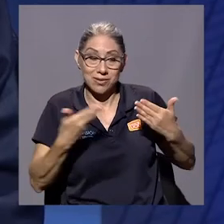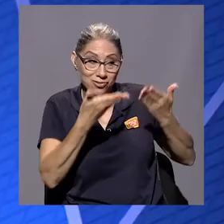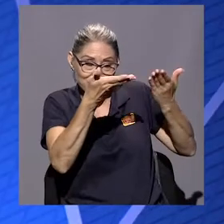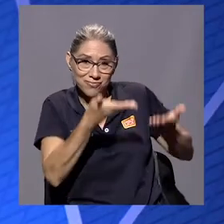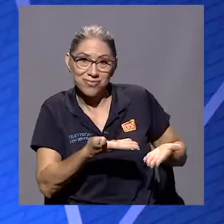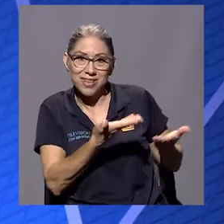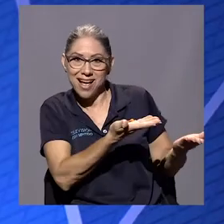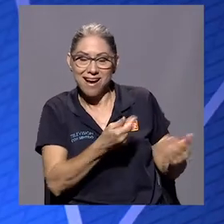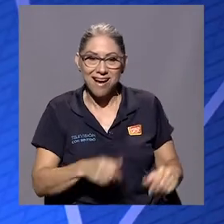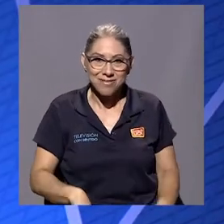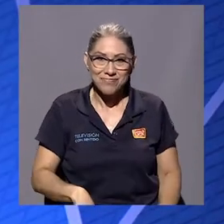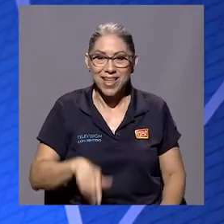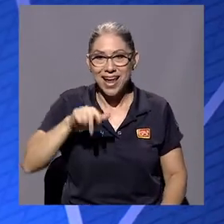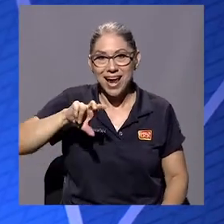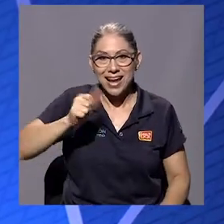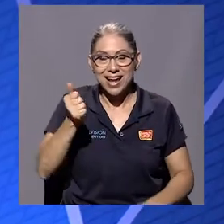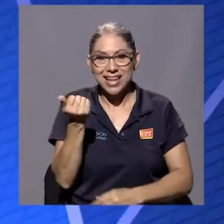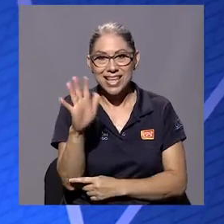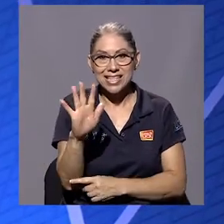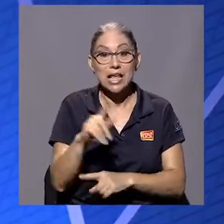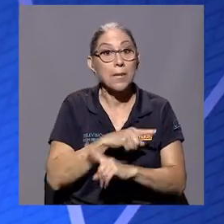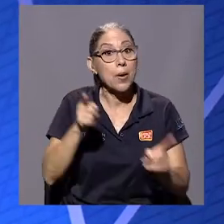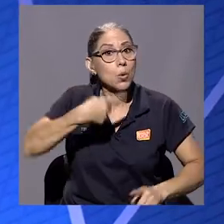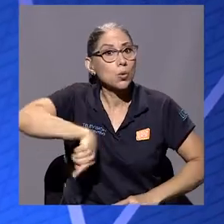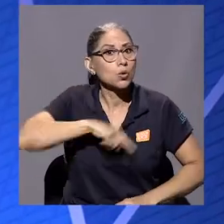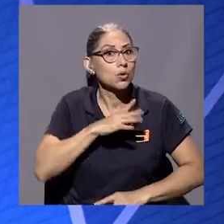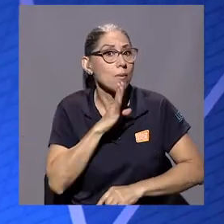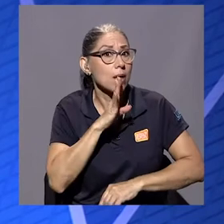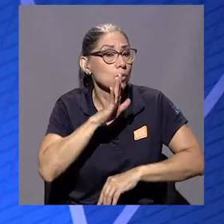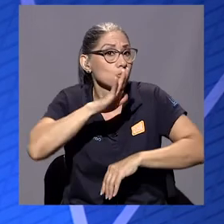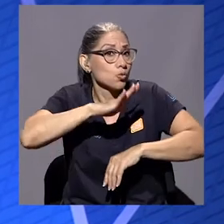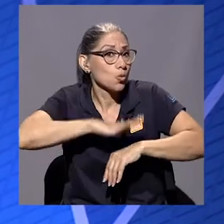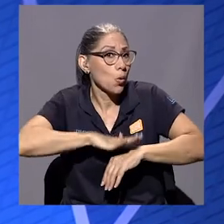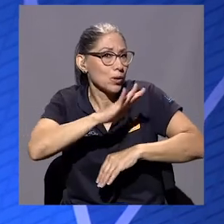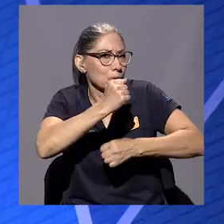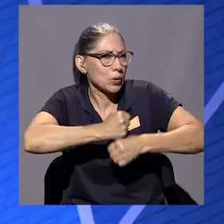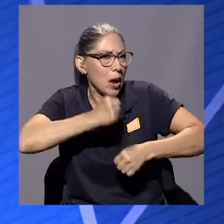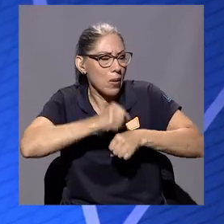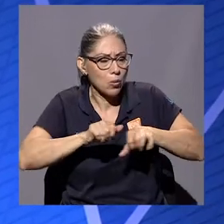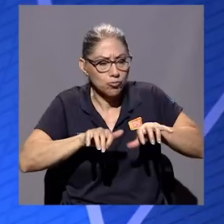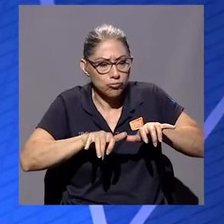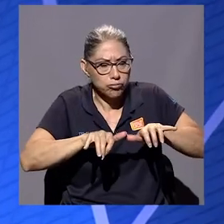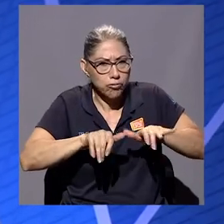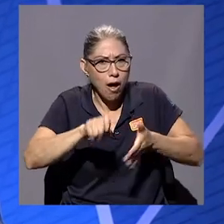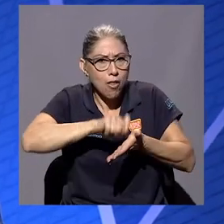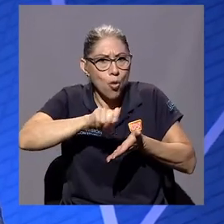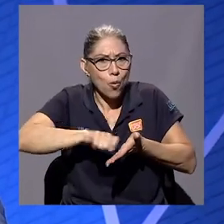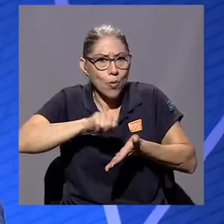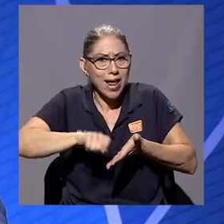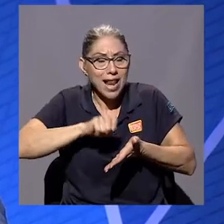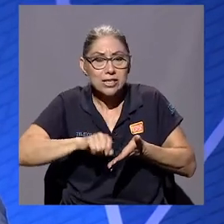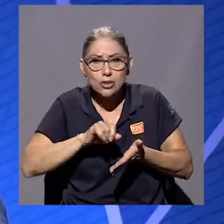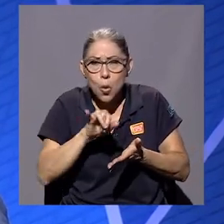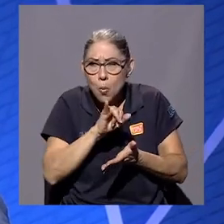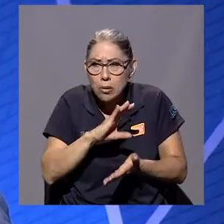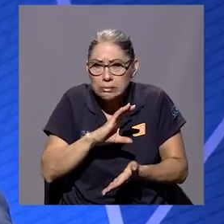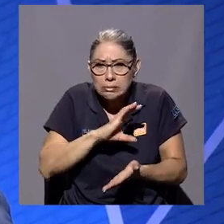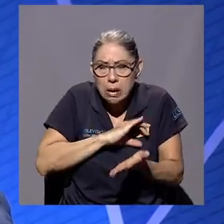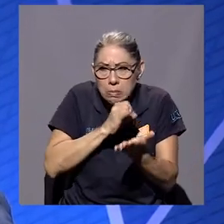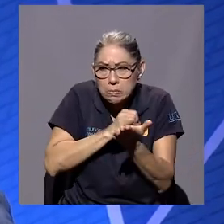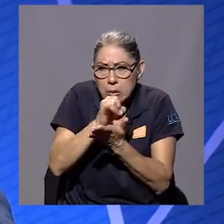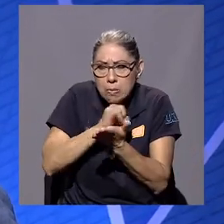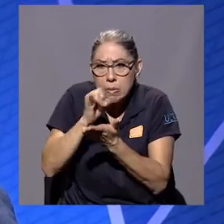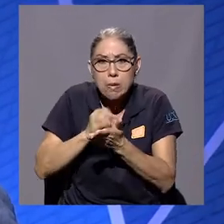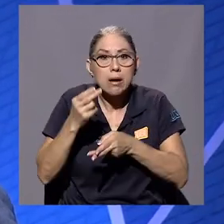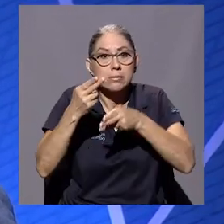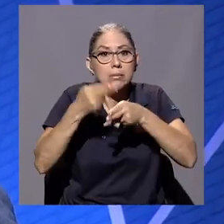contentos con don Enrique hoy acá en Canal 15, pero estamos hablando sobre un trabajo ya más de novela detectivesca, que es Malas Decisiones. Y